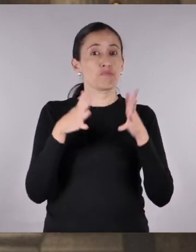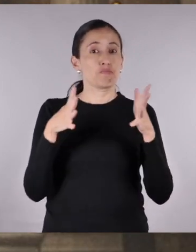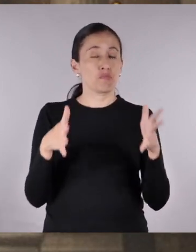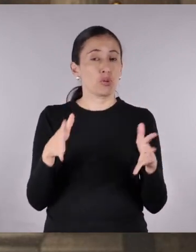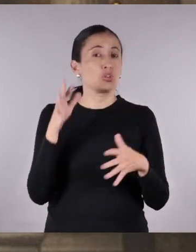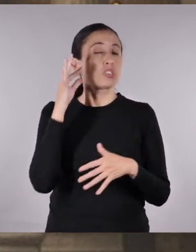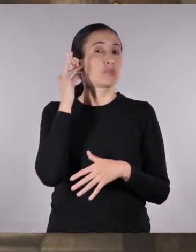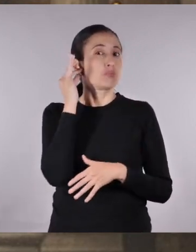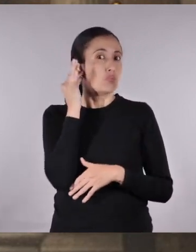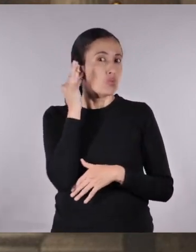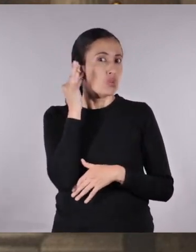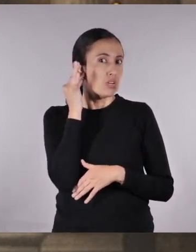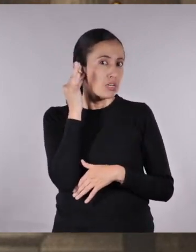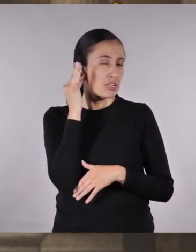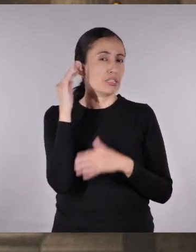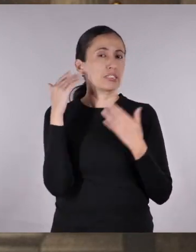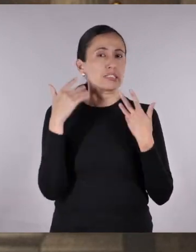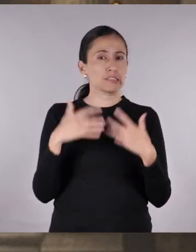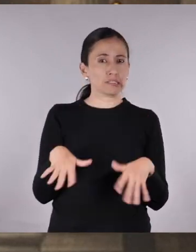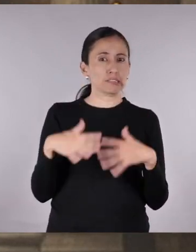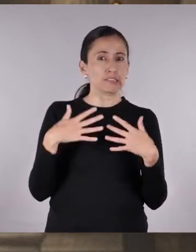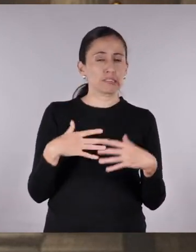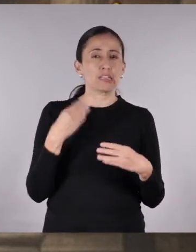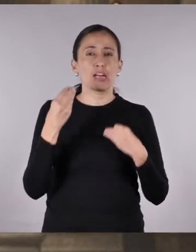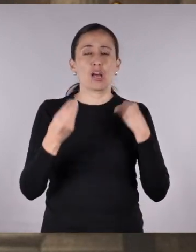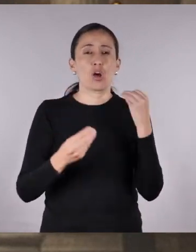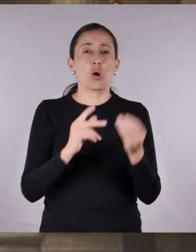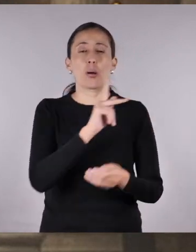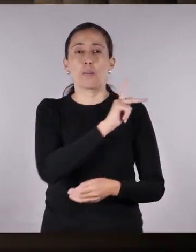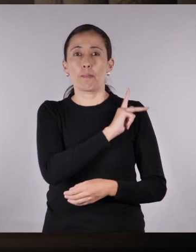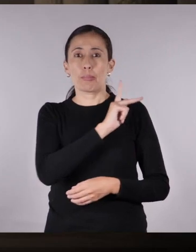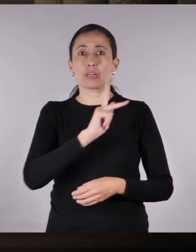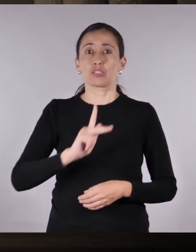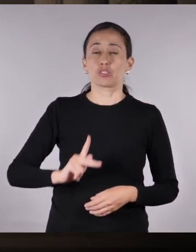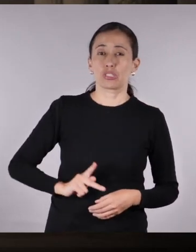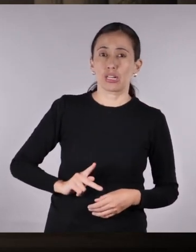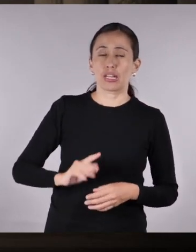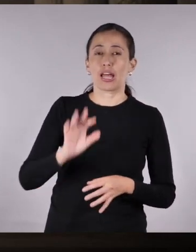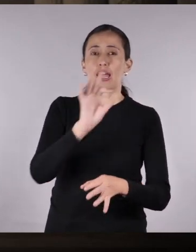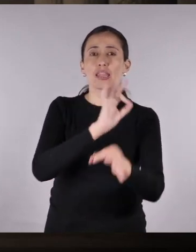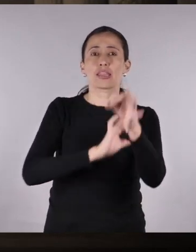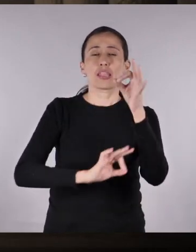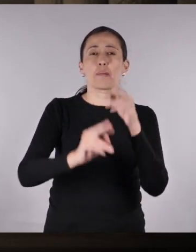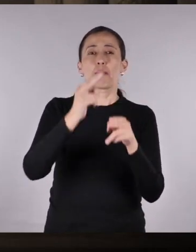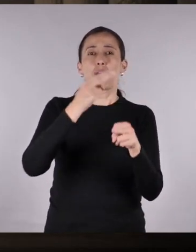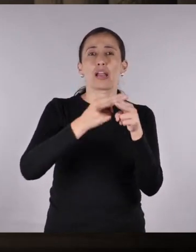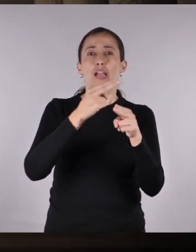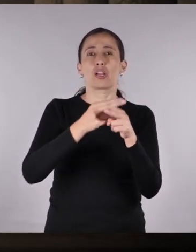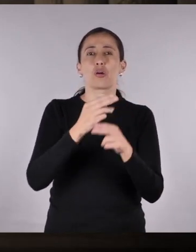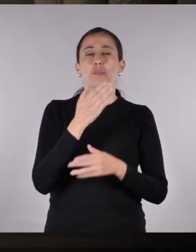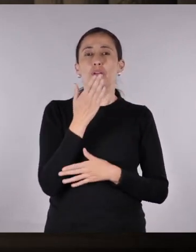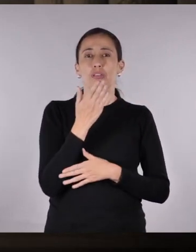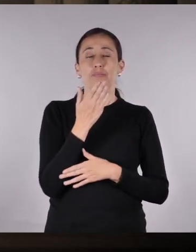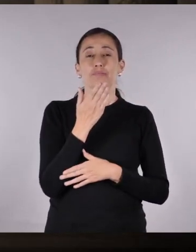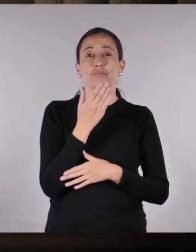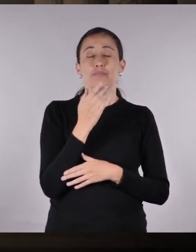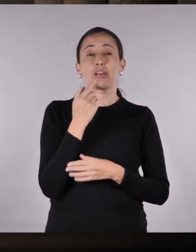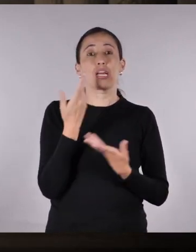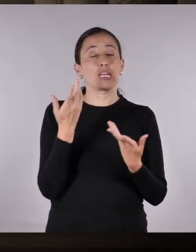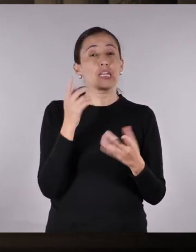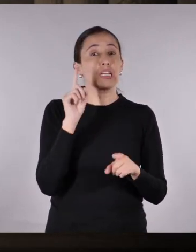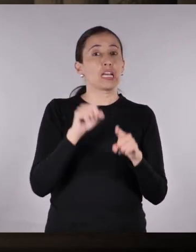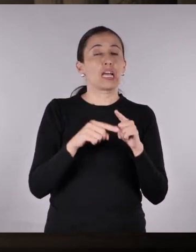Muchas mujeres a lo largo de la historia han tenido que ocultar su personalidad con seudónimos masculinos para ser tomadas en cuenta.